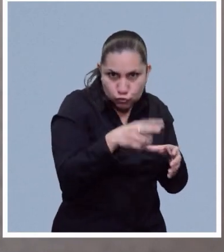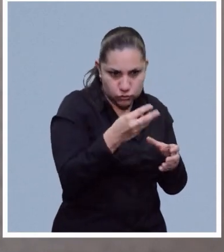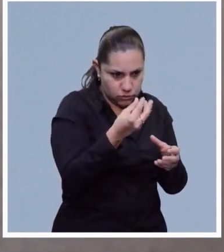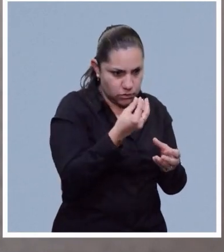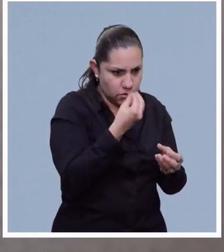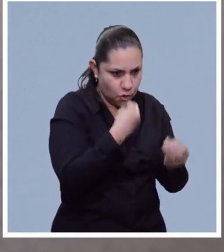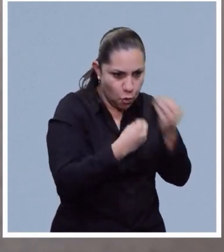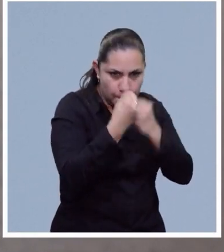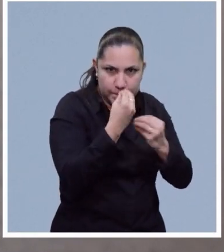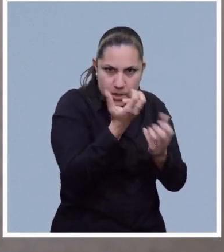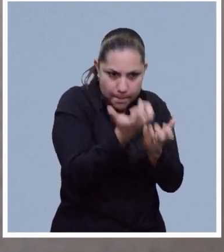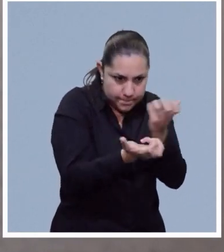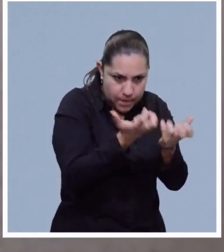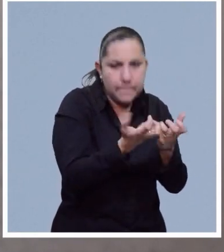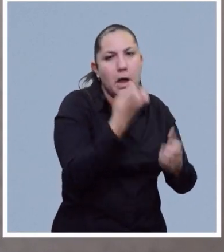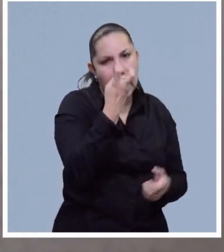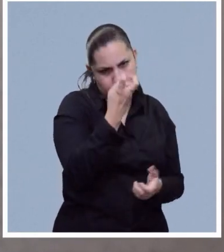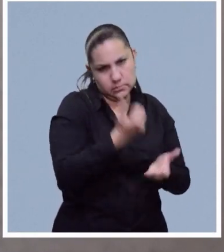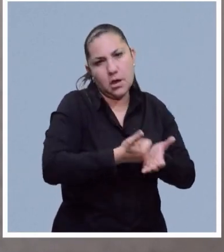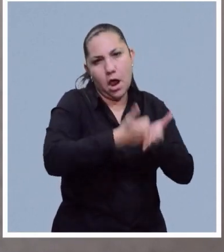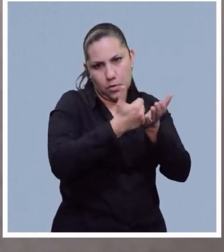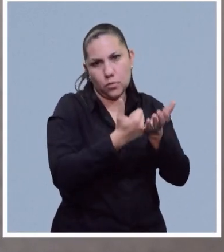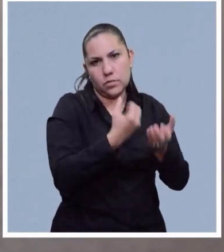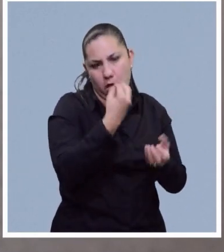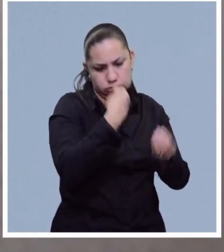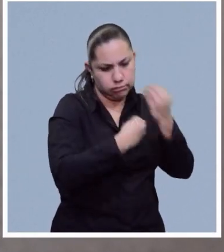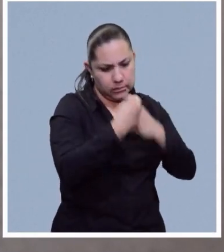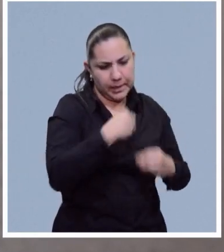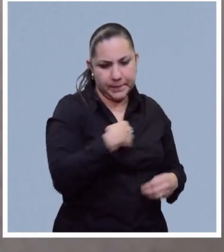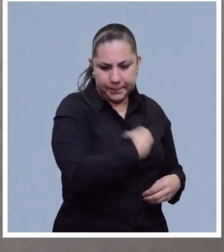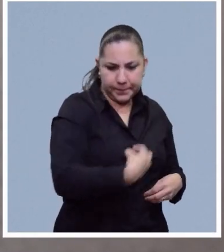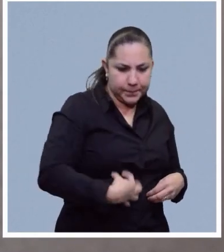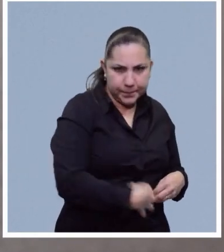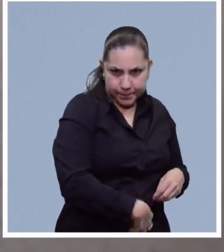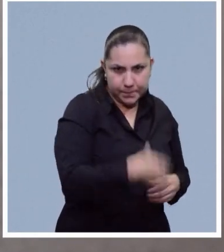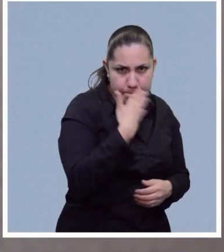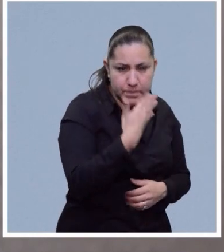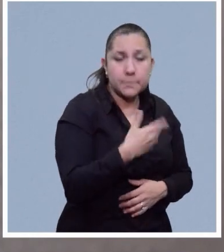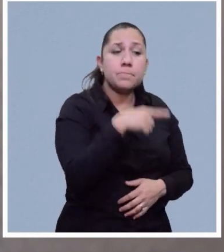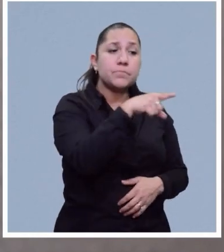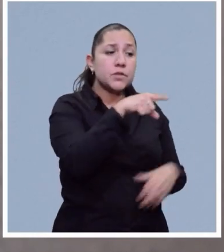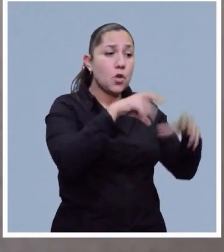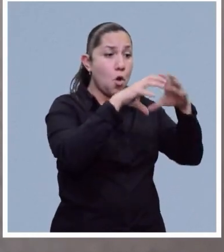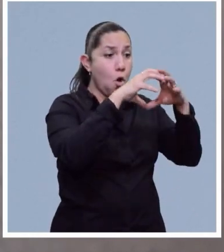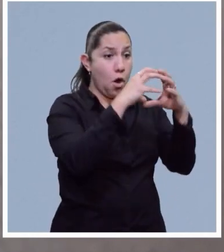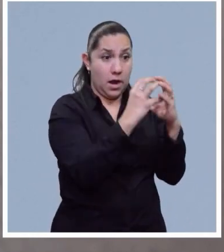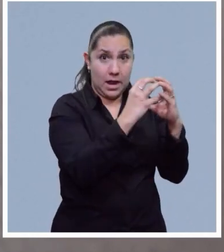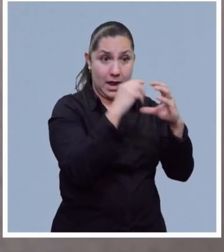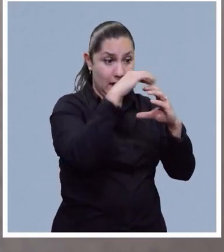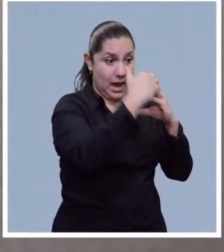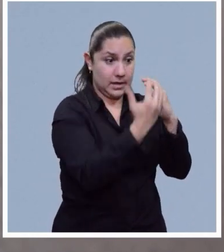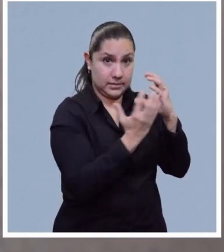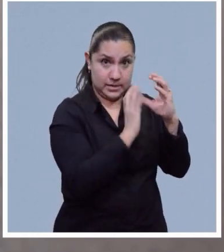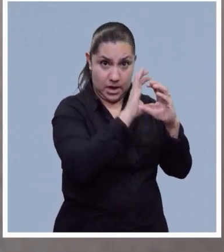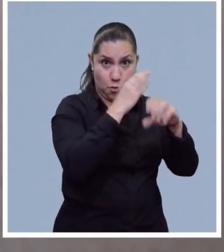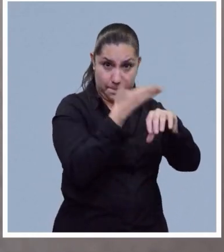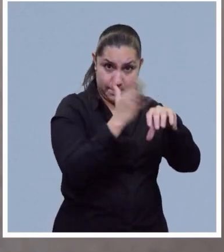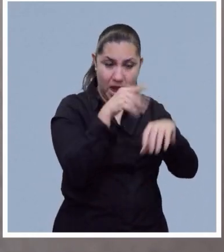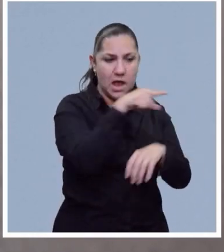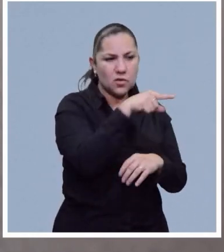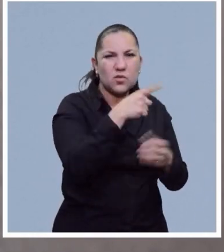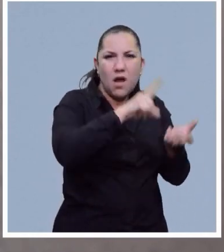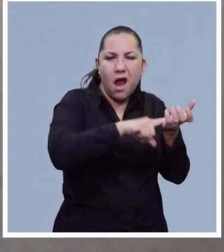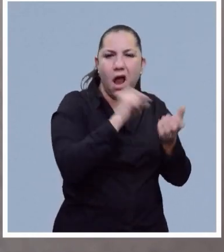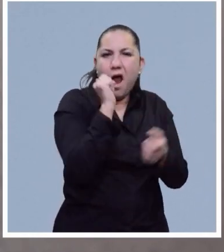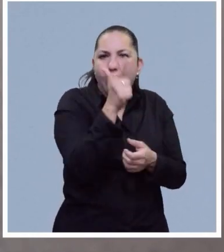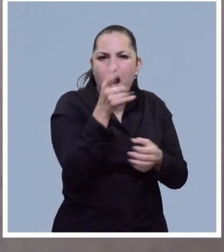Ok. Entonces, eventualmente en el cascarón y puede haber algunas bacterias, entonces con mayor razón huevo